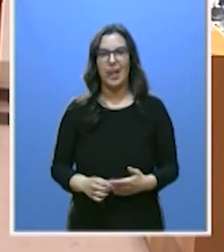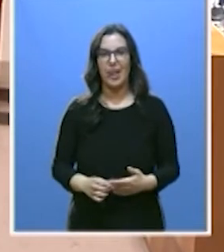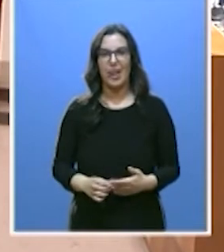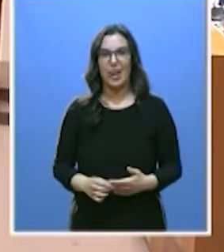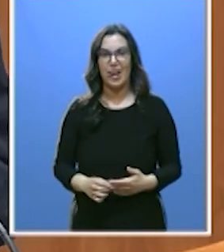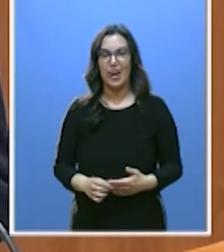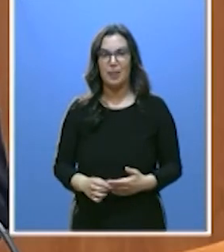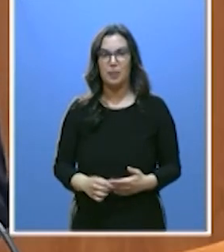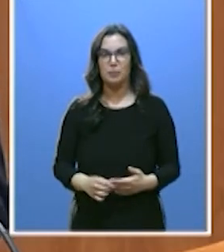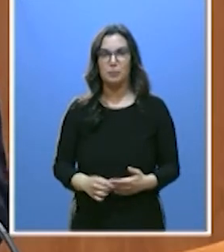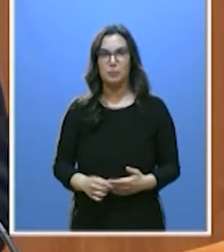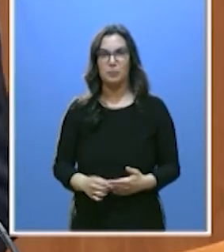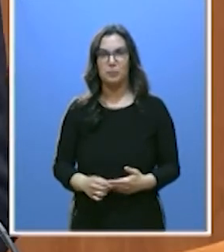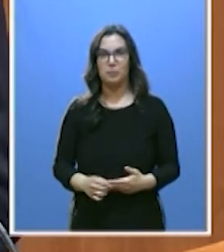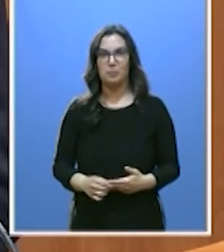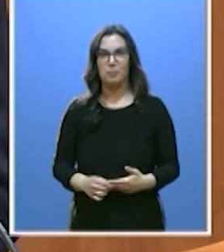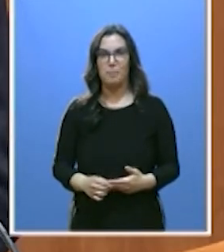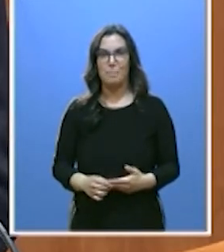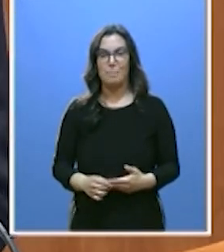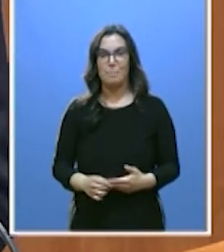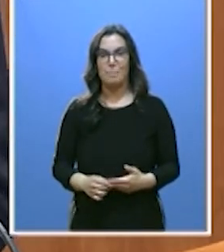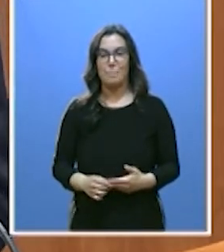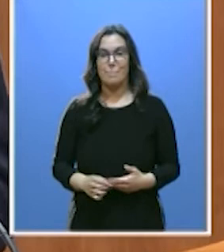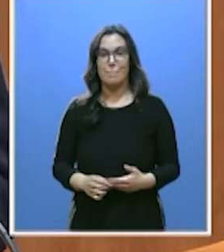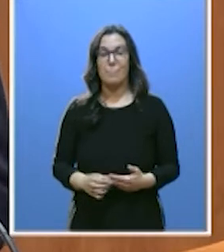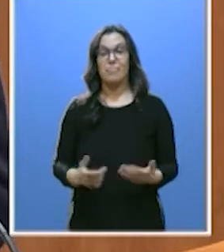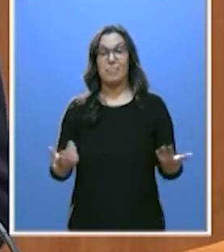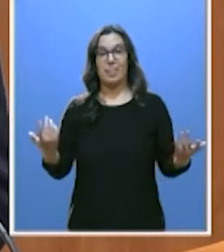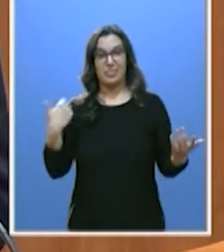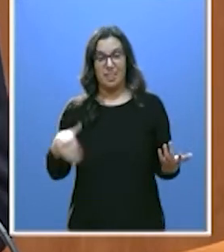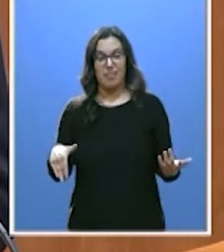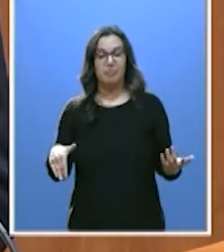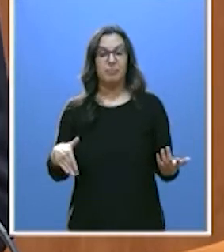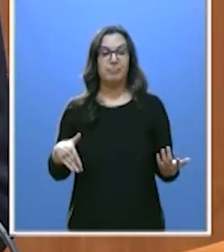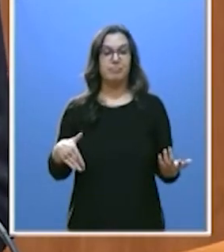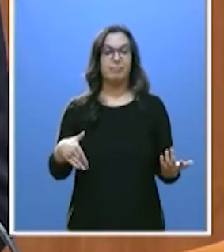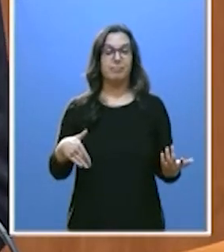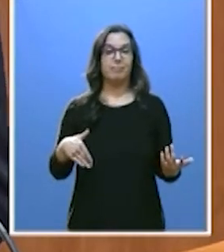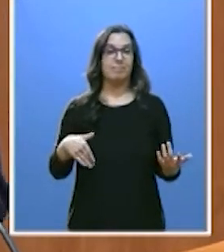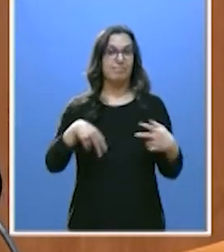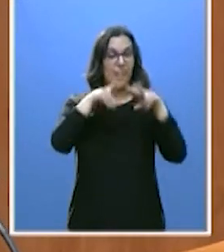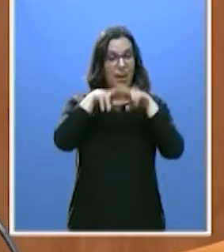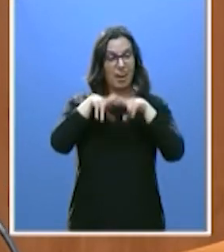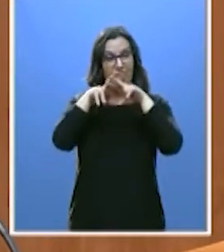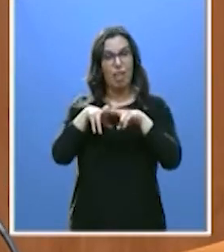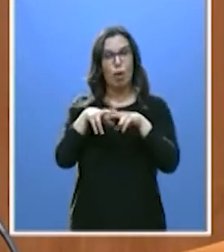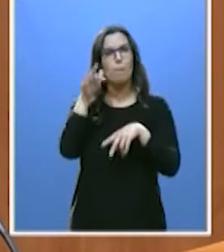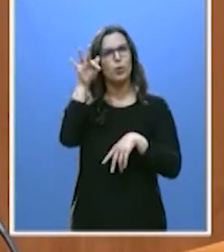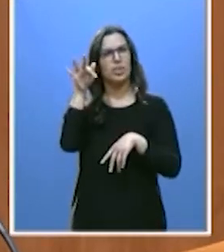Una vez analizadas las virtudes del candidato,